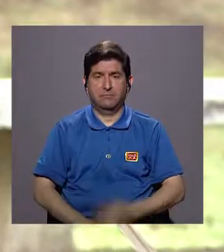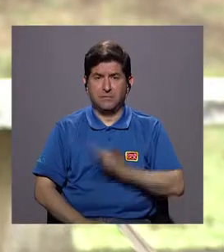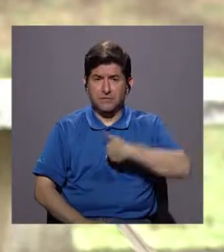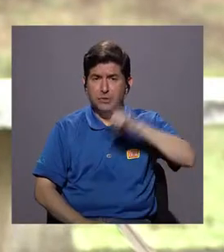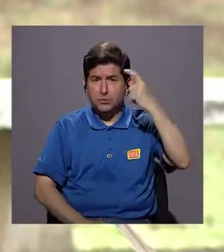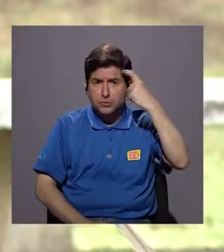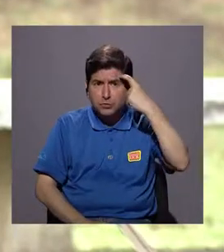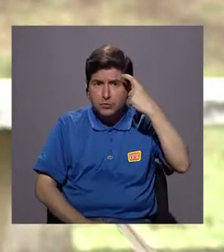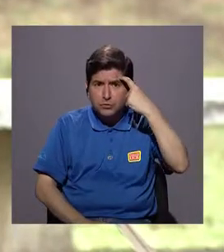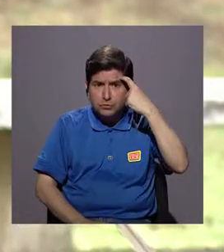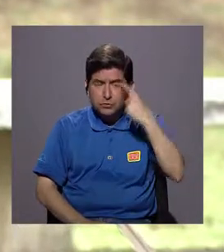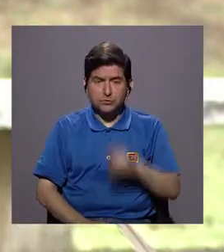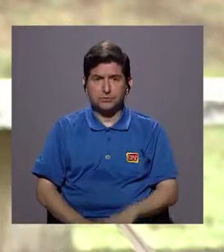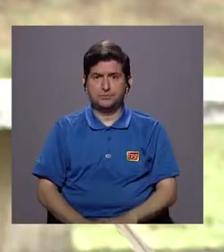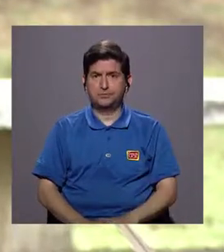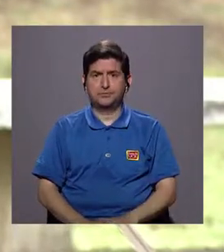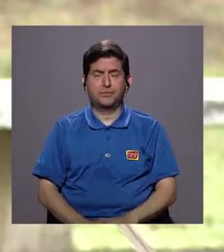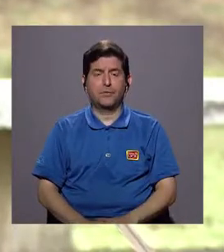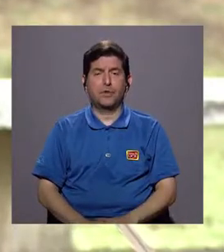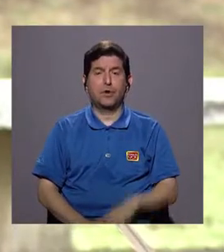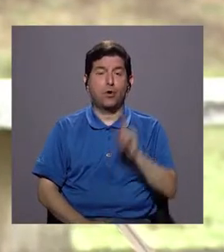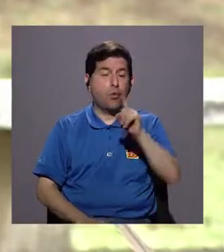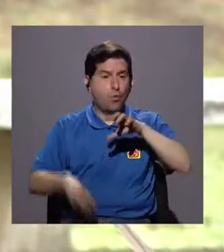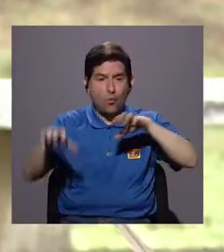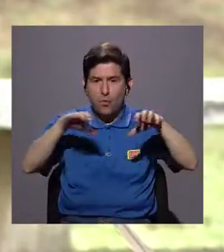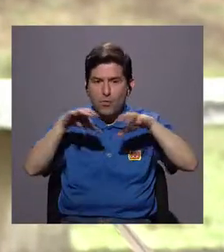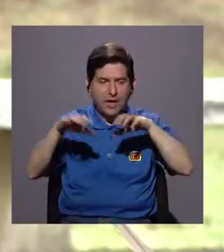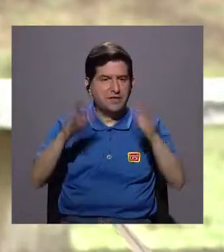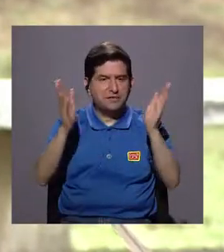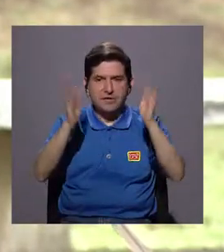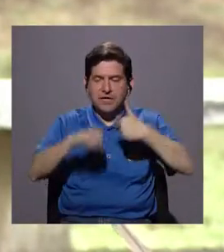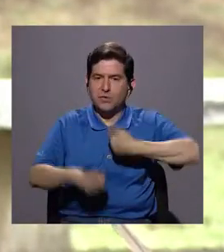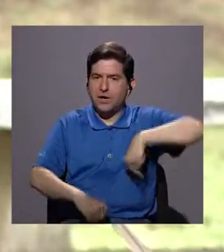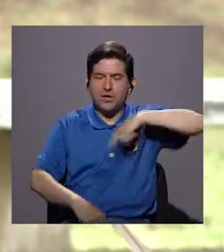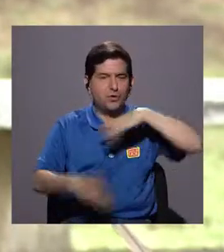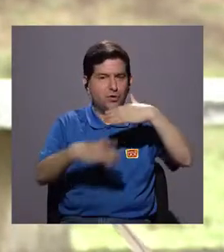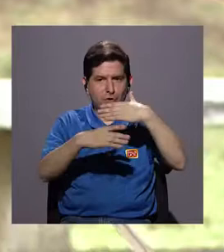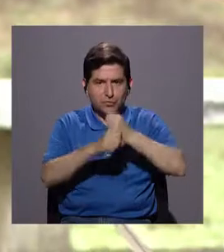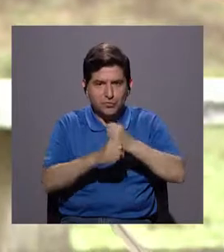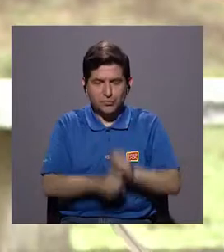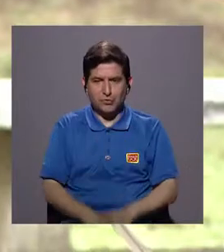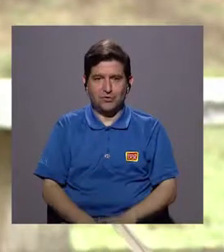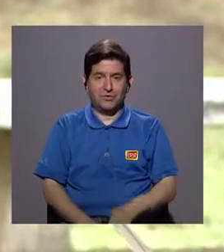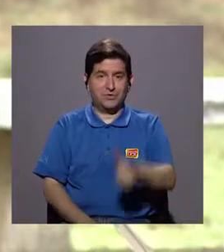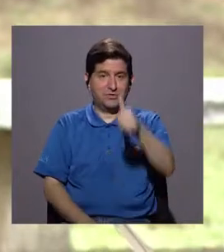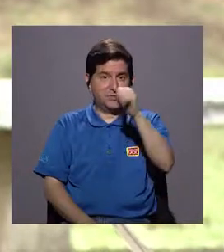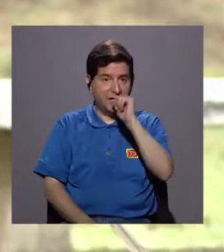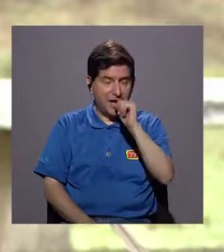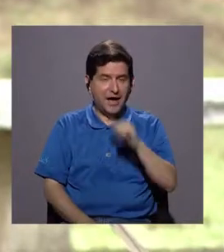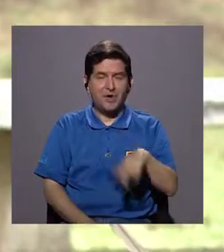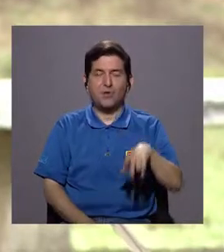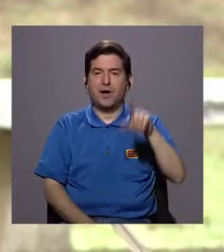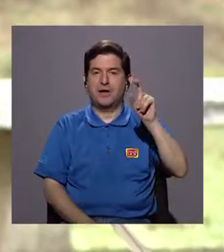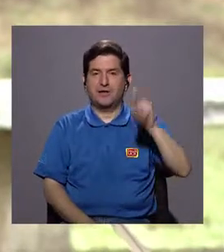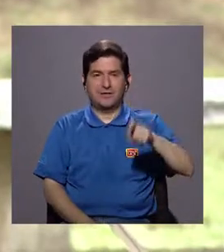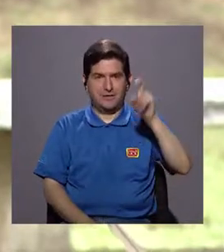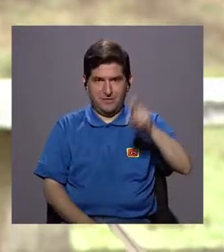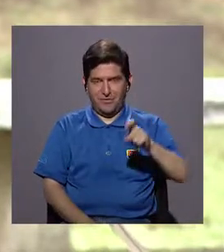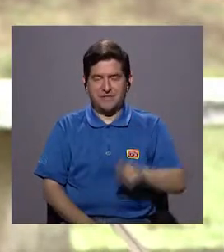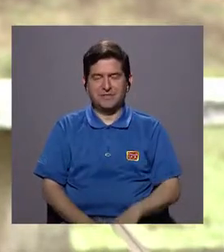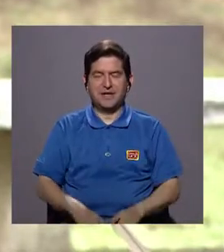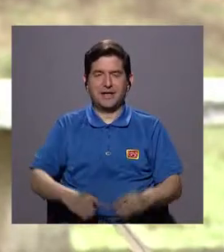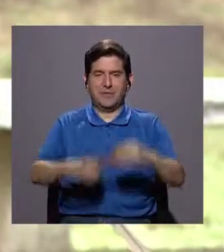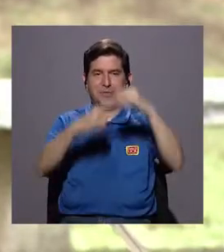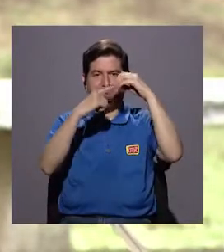si nos ponemos a pensar, no hay ni una sola actividad que nosotros podamos realizar en donde el agua no sea el